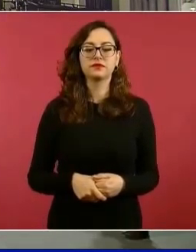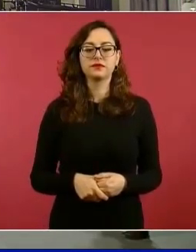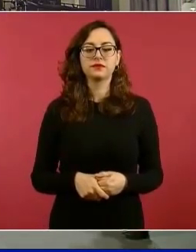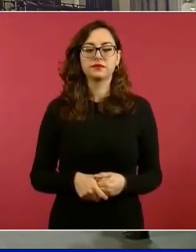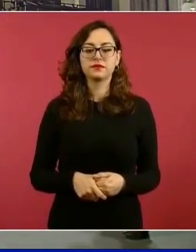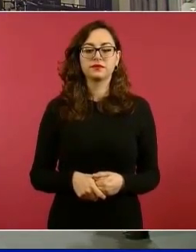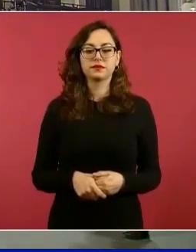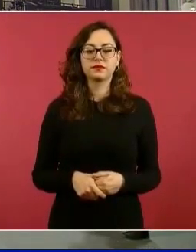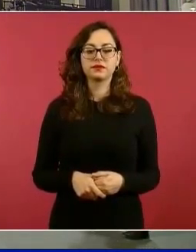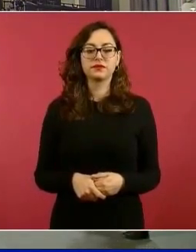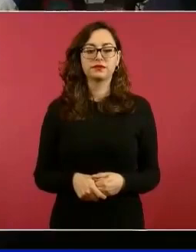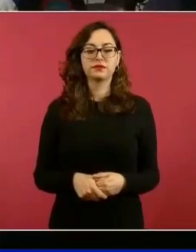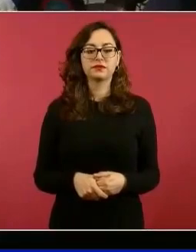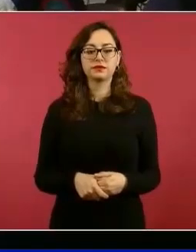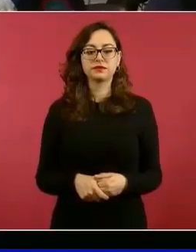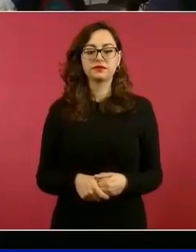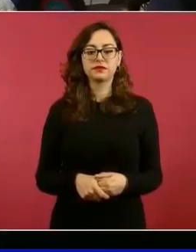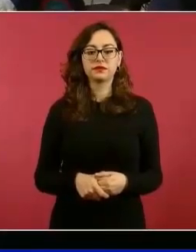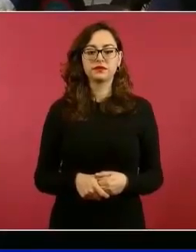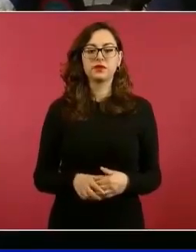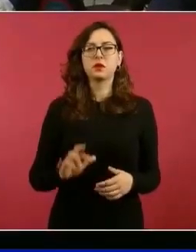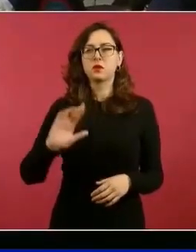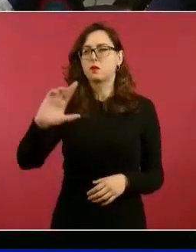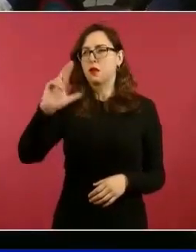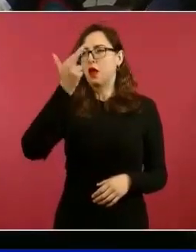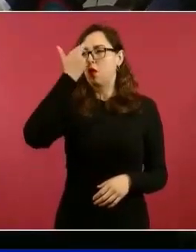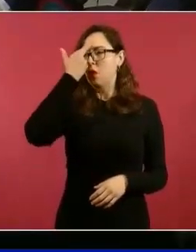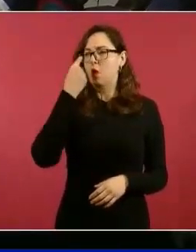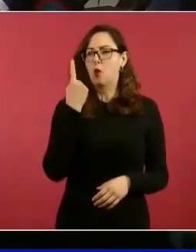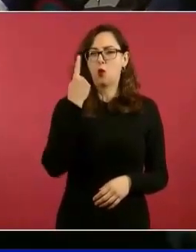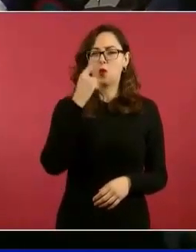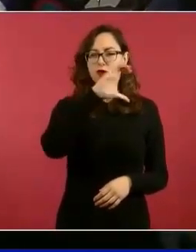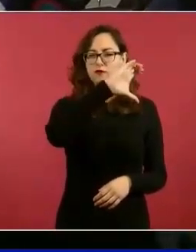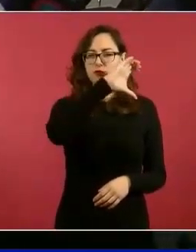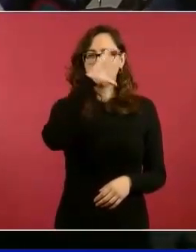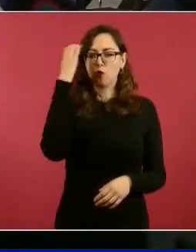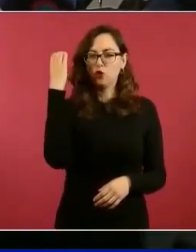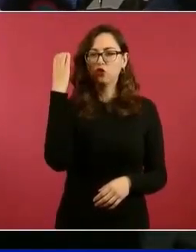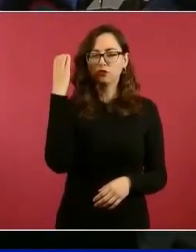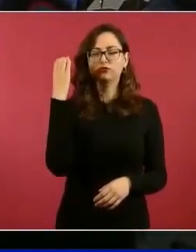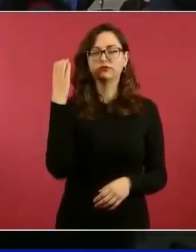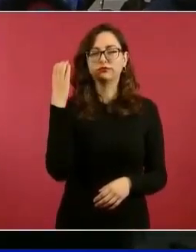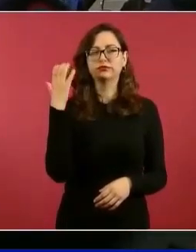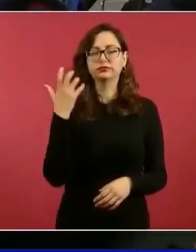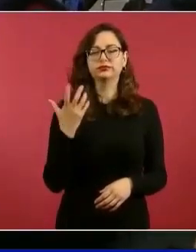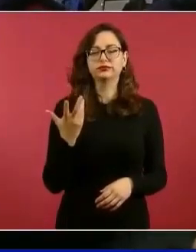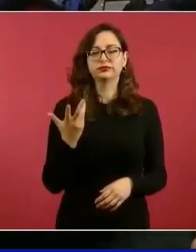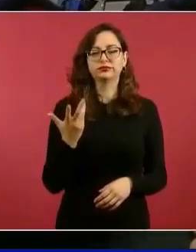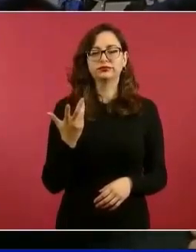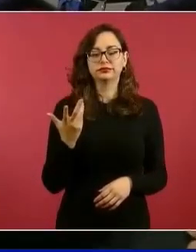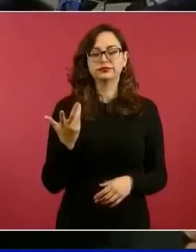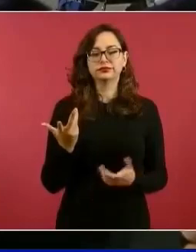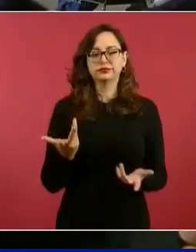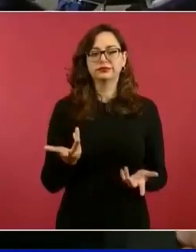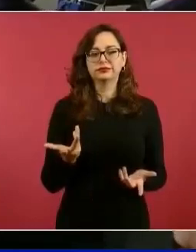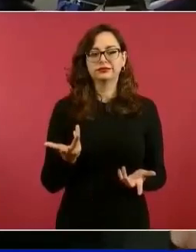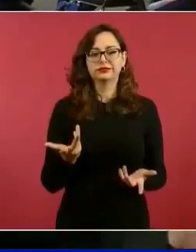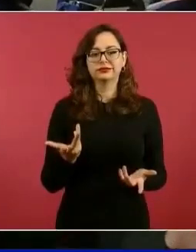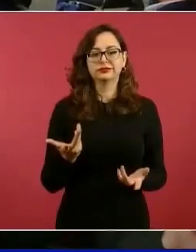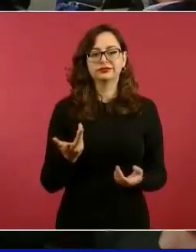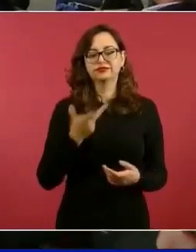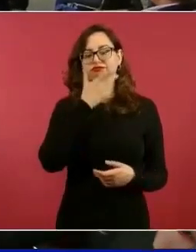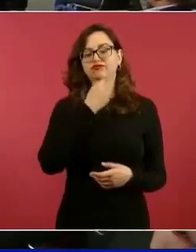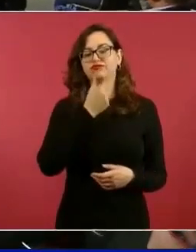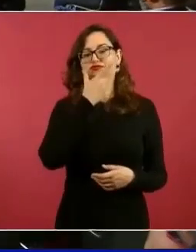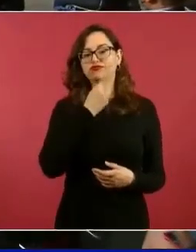ilustrativa, de lo que era Carlos